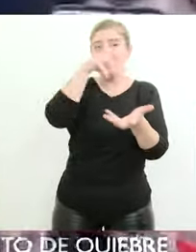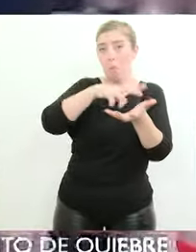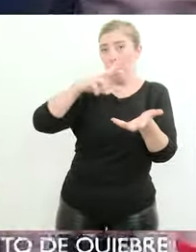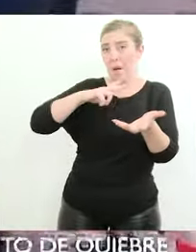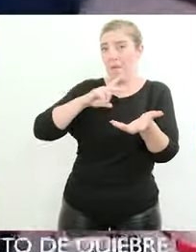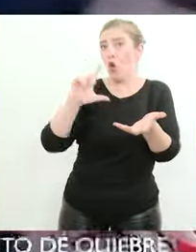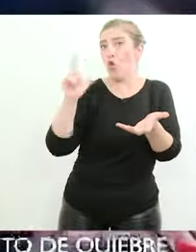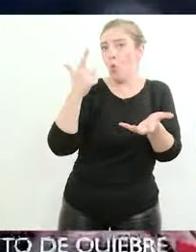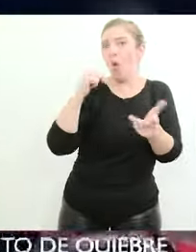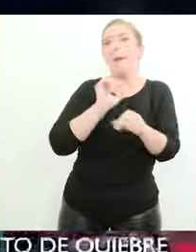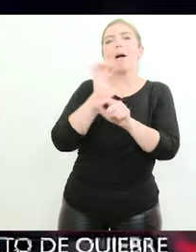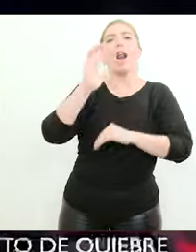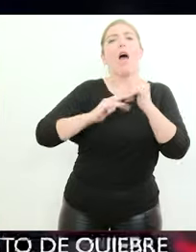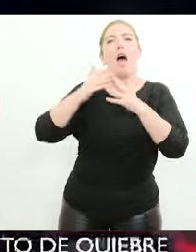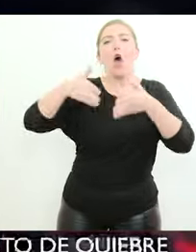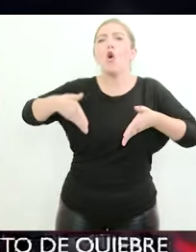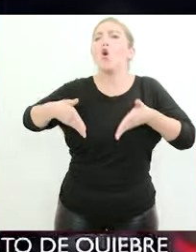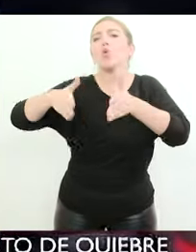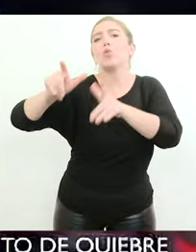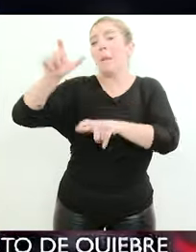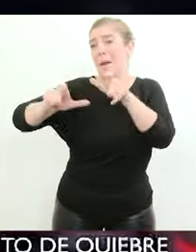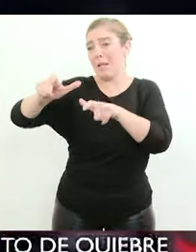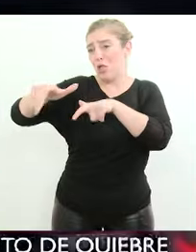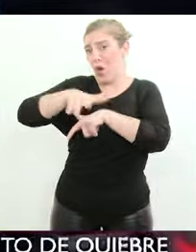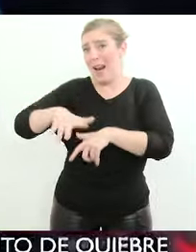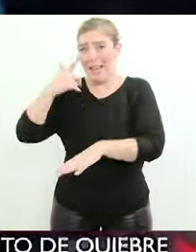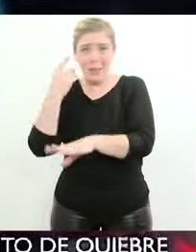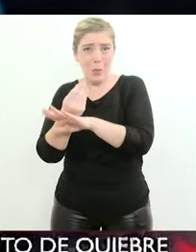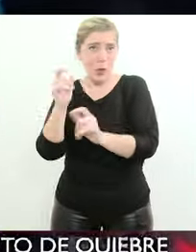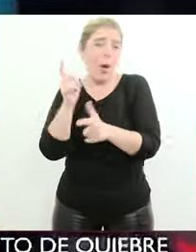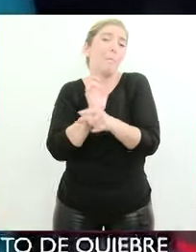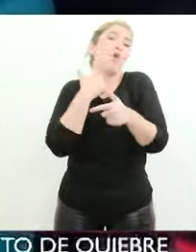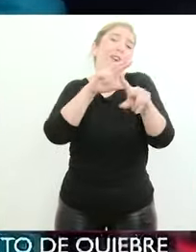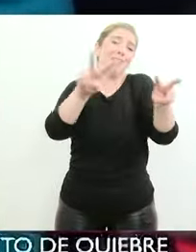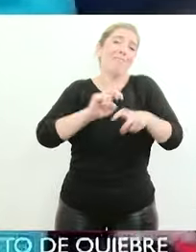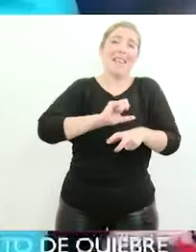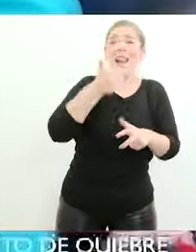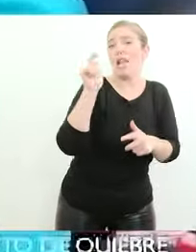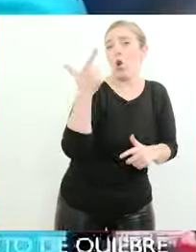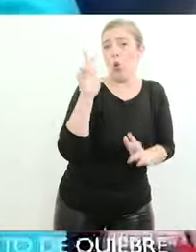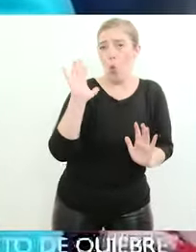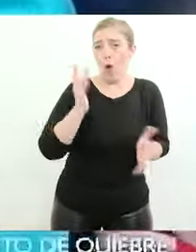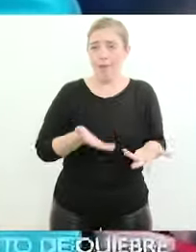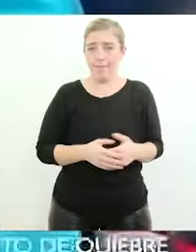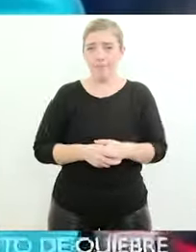interesado en hacer la ruta para esos habitantes porque no dejaría margen de ganancia o no hubiera un potencial margen de ganancia